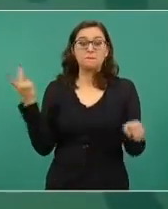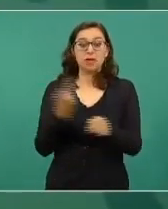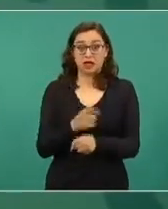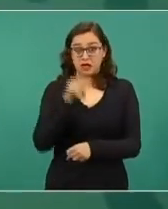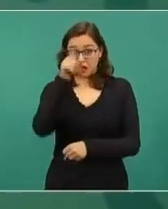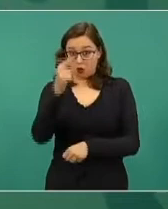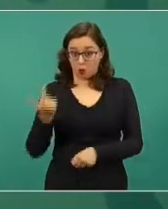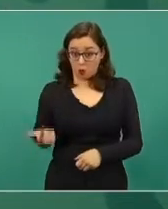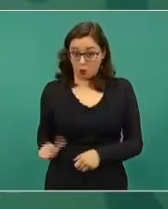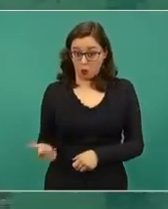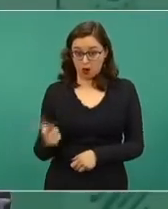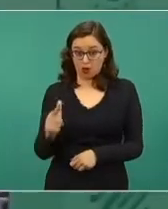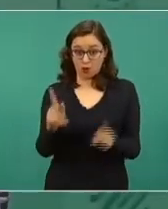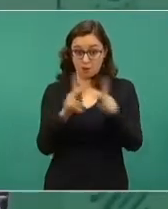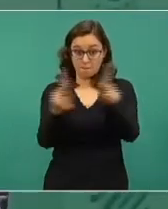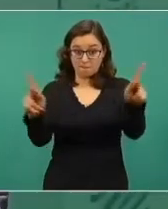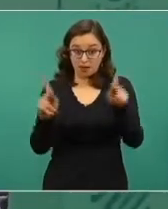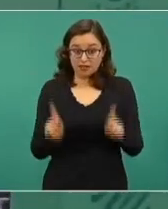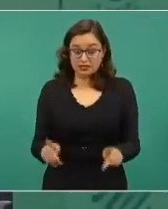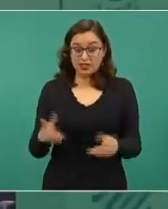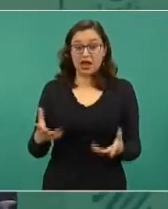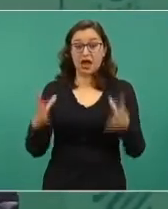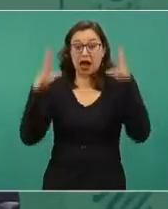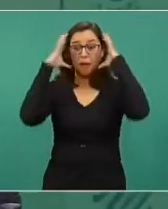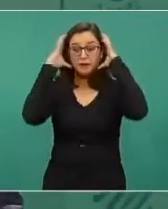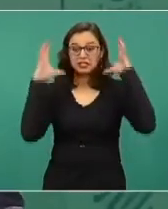durante diez años